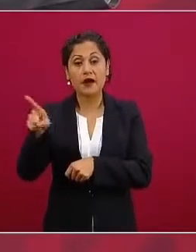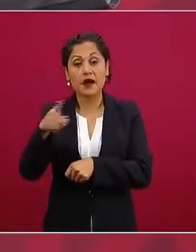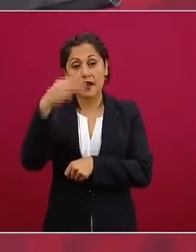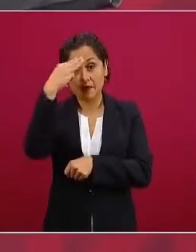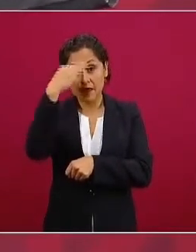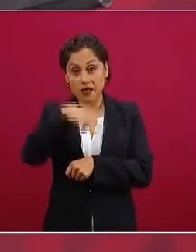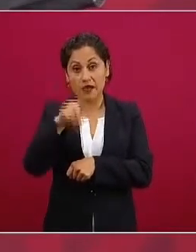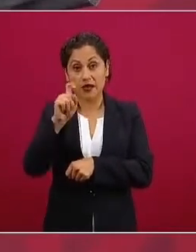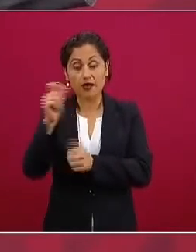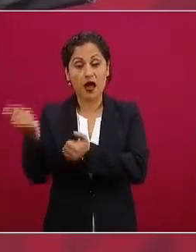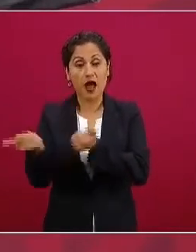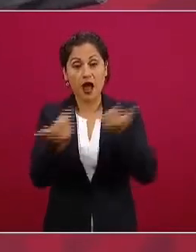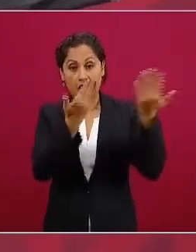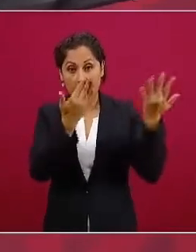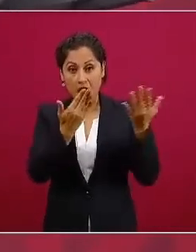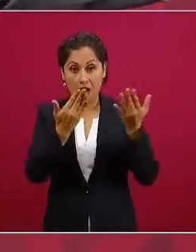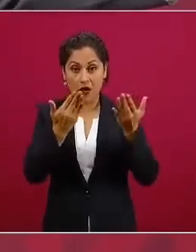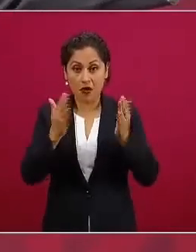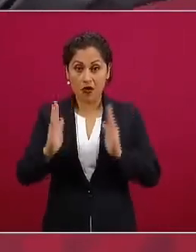así de diámetro